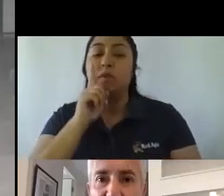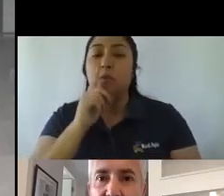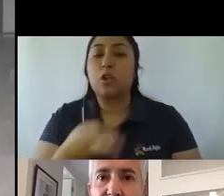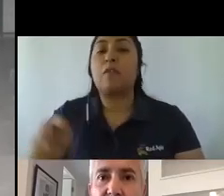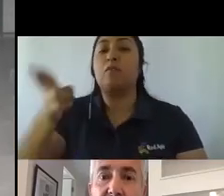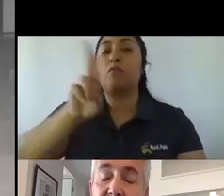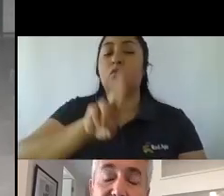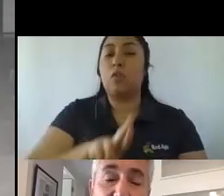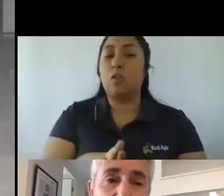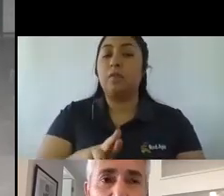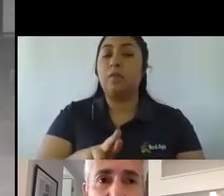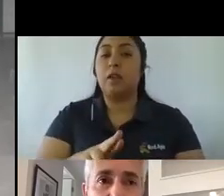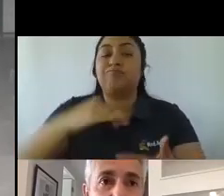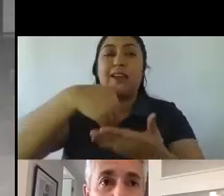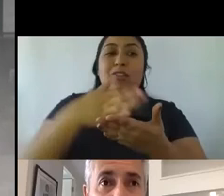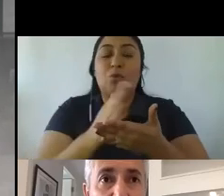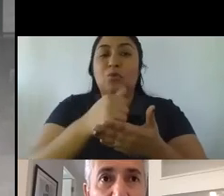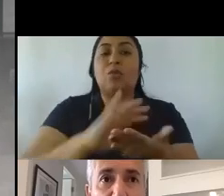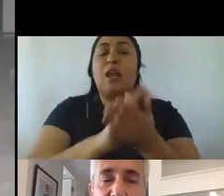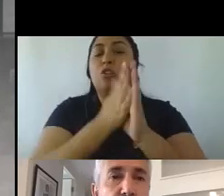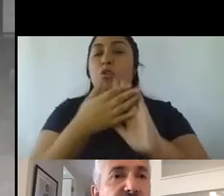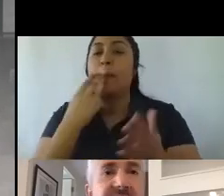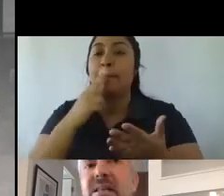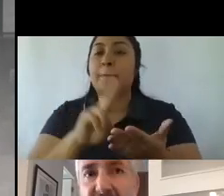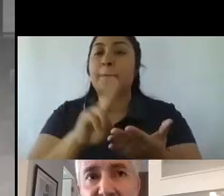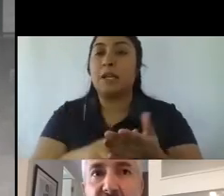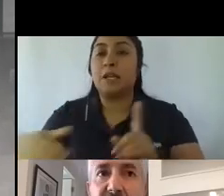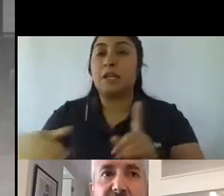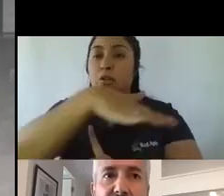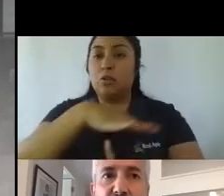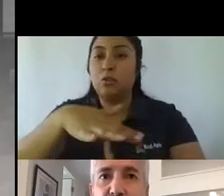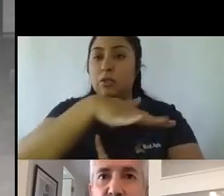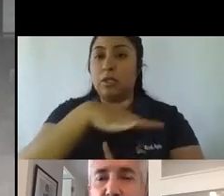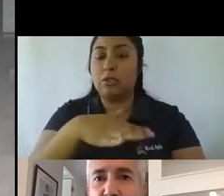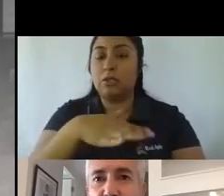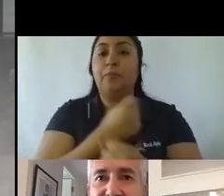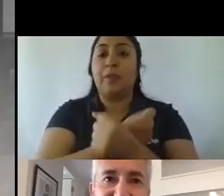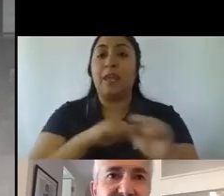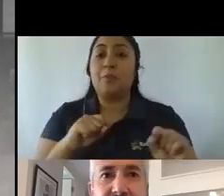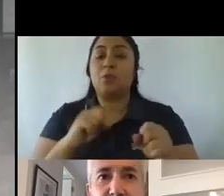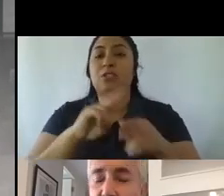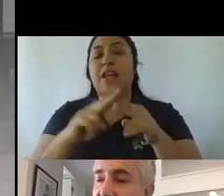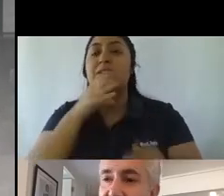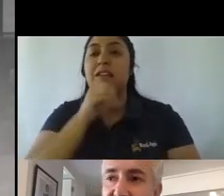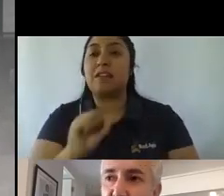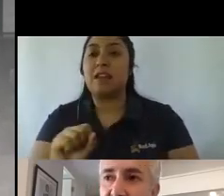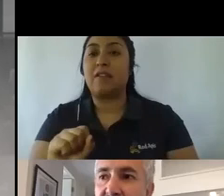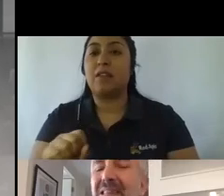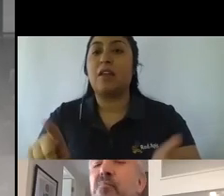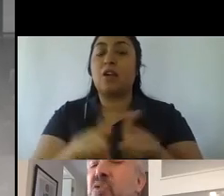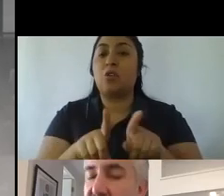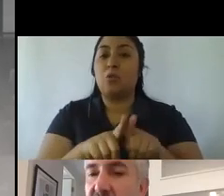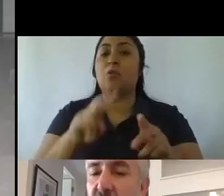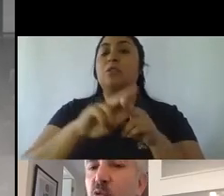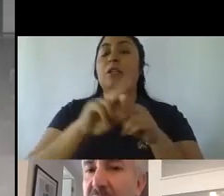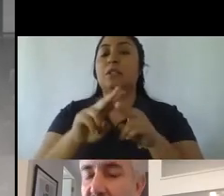mensaje dado el contexto. Digamos, era imposible hacer la Navidad tal como se venía haciendo hace años atrás, y